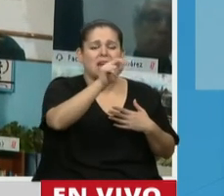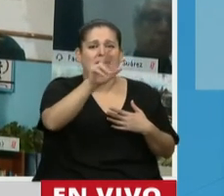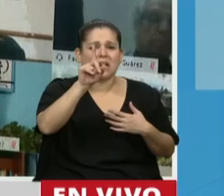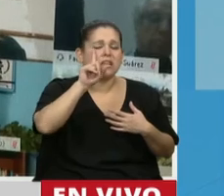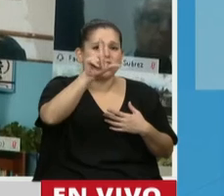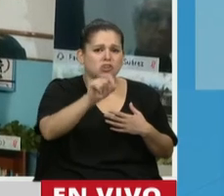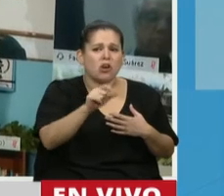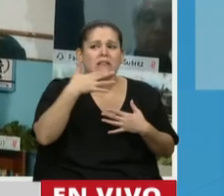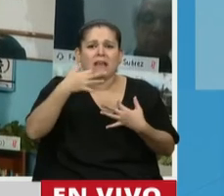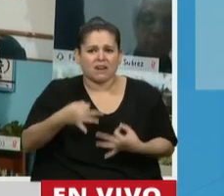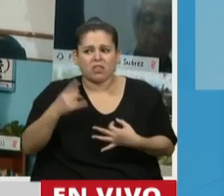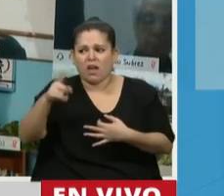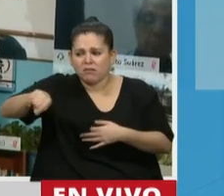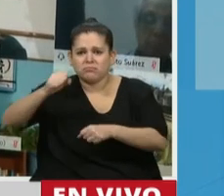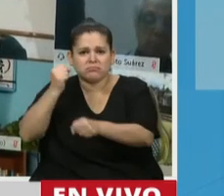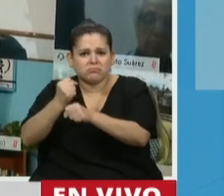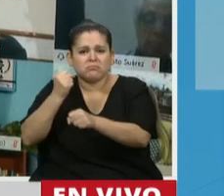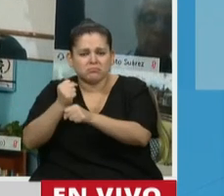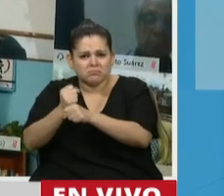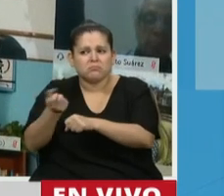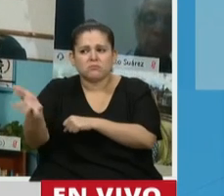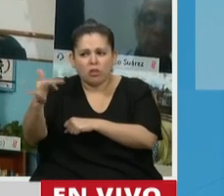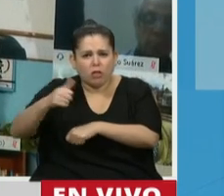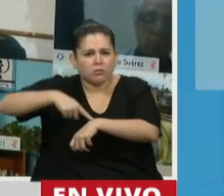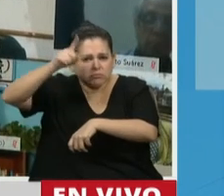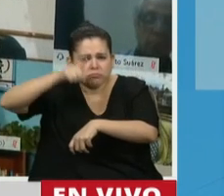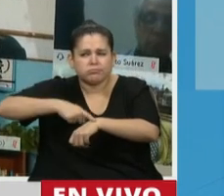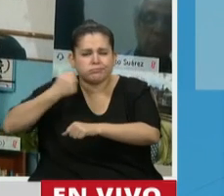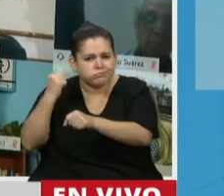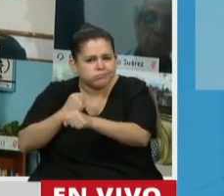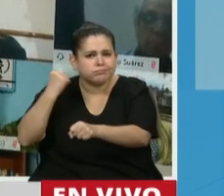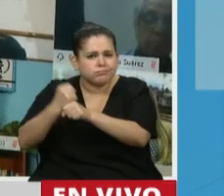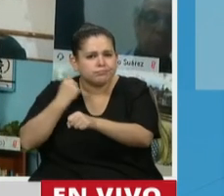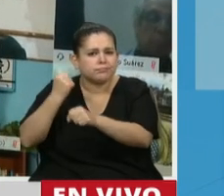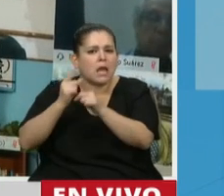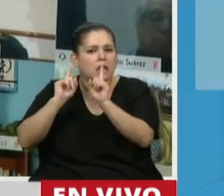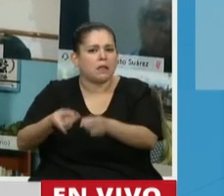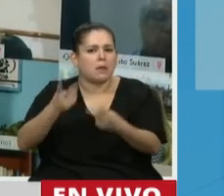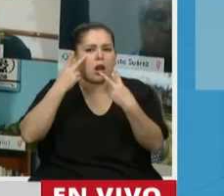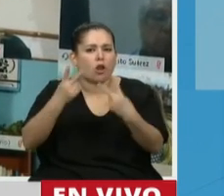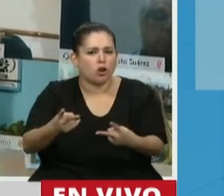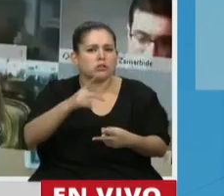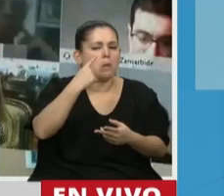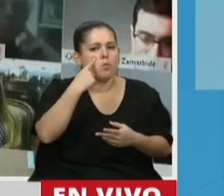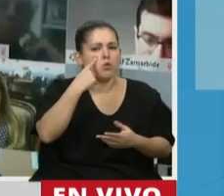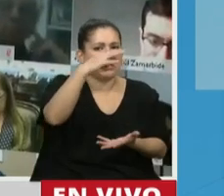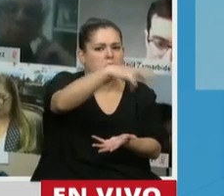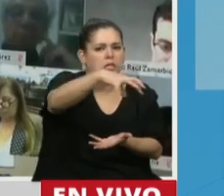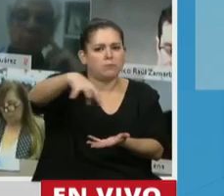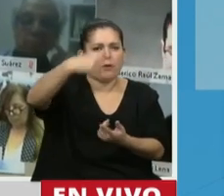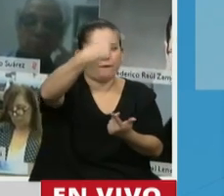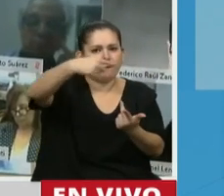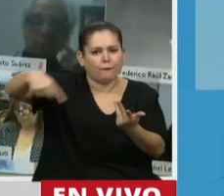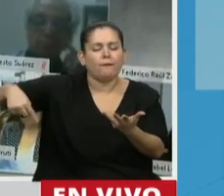a día en el COVID, poniendo el cuerpo, y destacar la tarea de todos los municipios y sobre todo ser primer agente de la